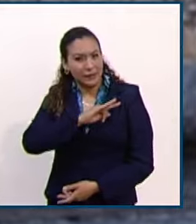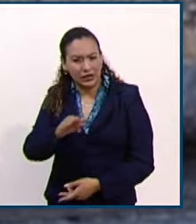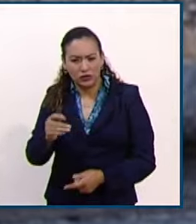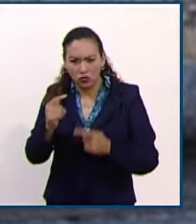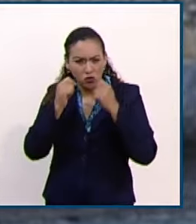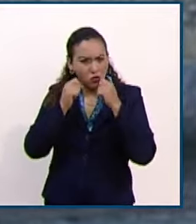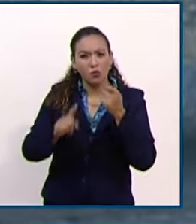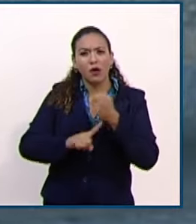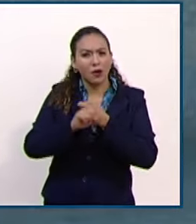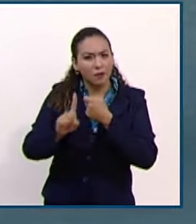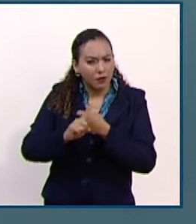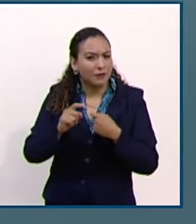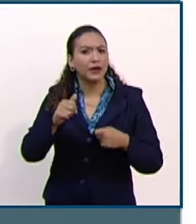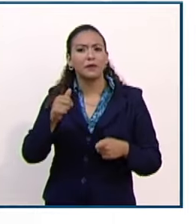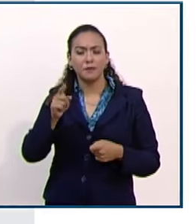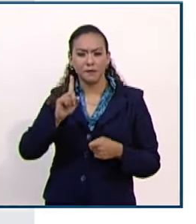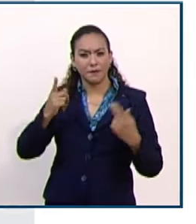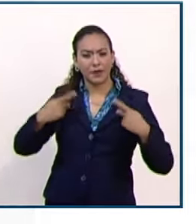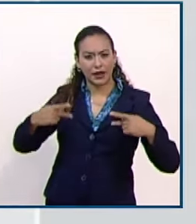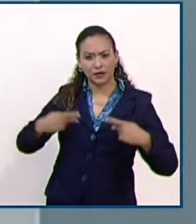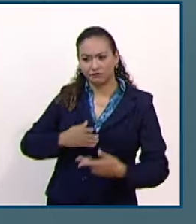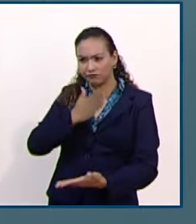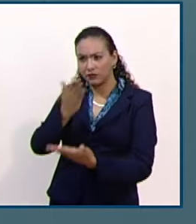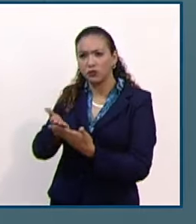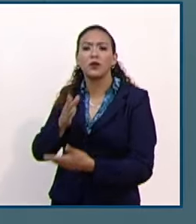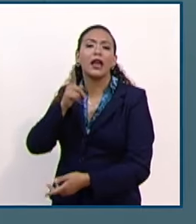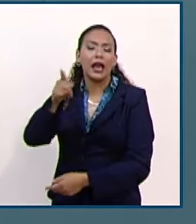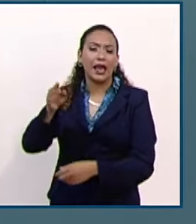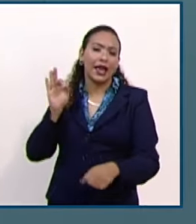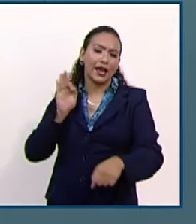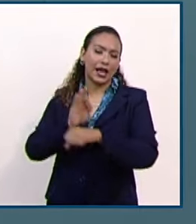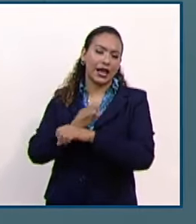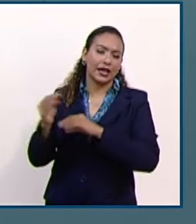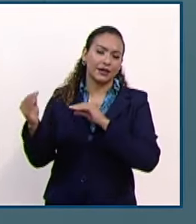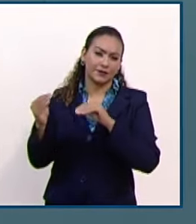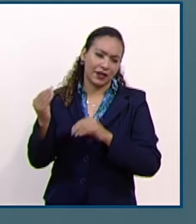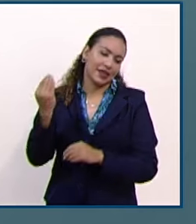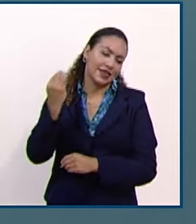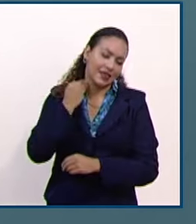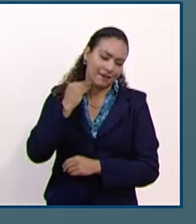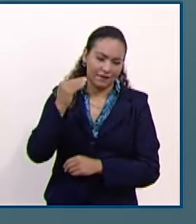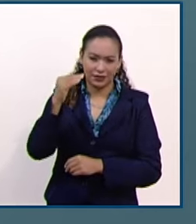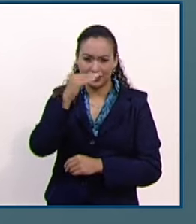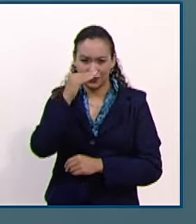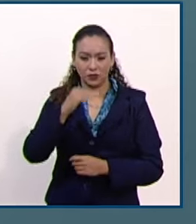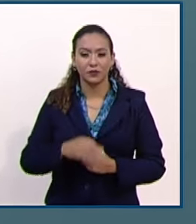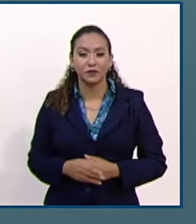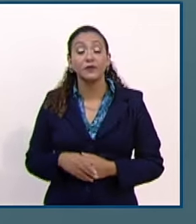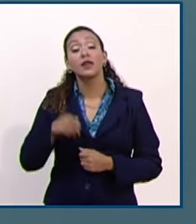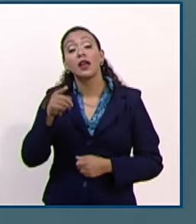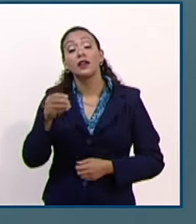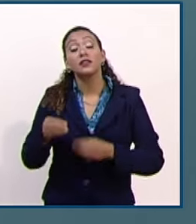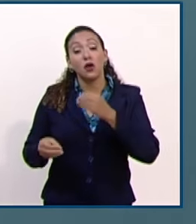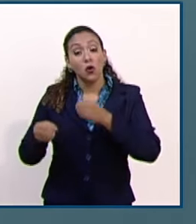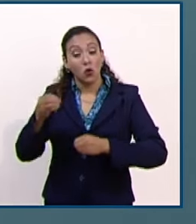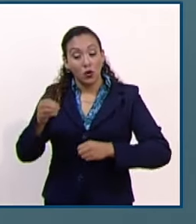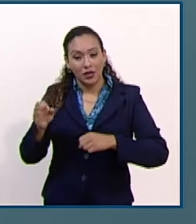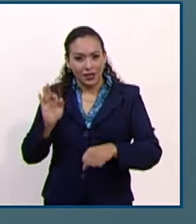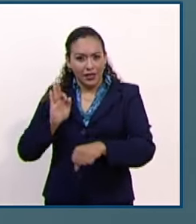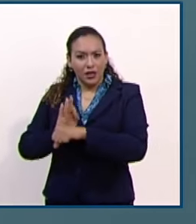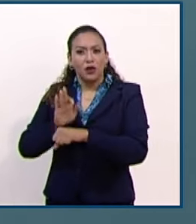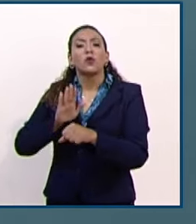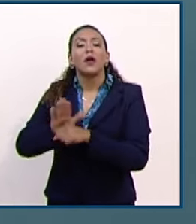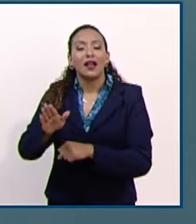tratarse de actos federales, la Defensoría Pública Federal puede asesorar. El propósito del juicio de este amparo es justamente